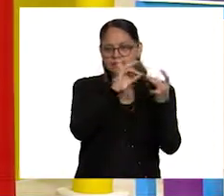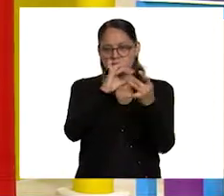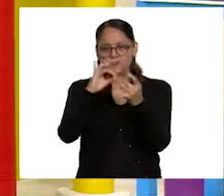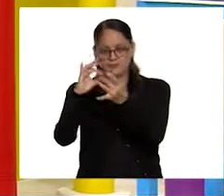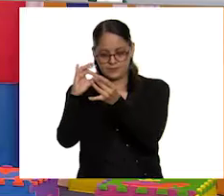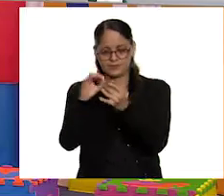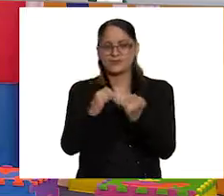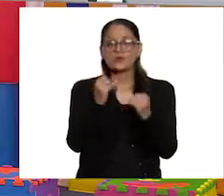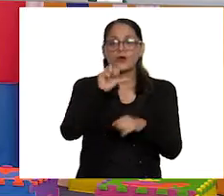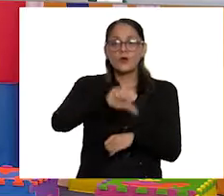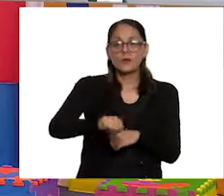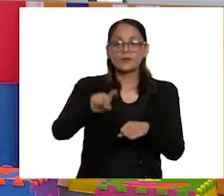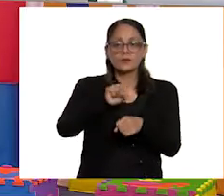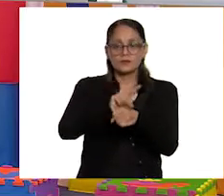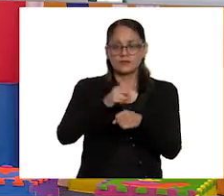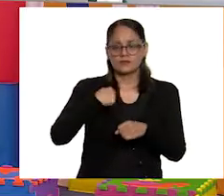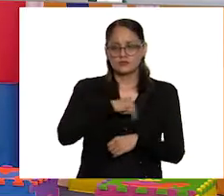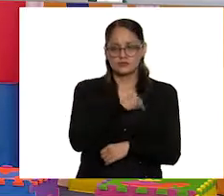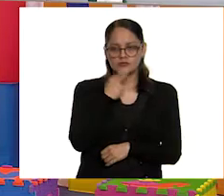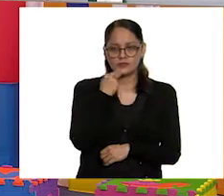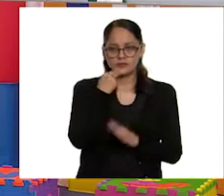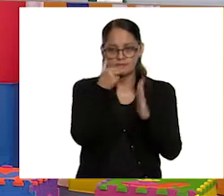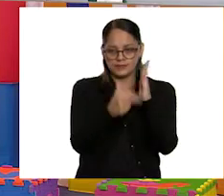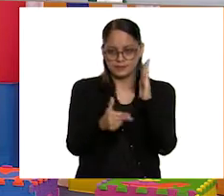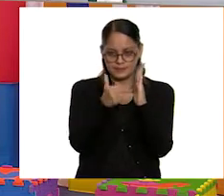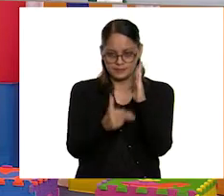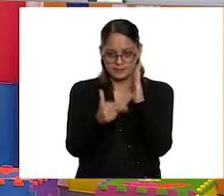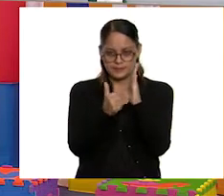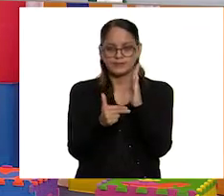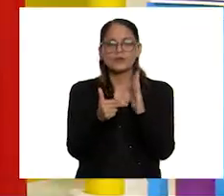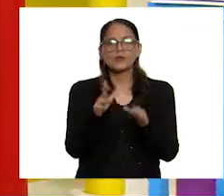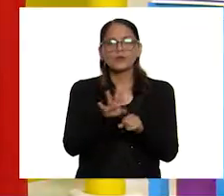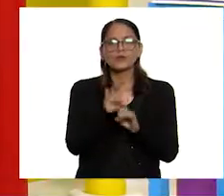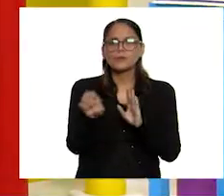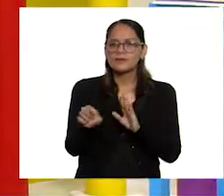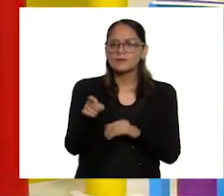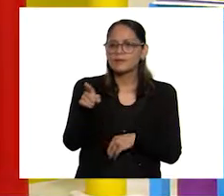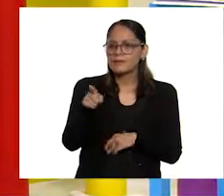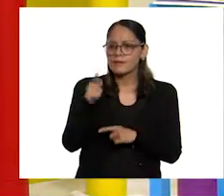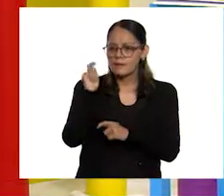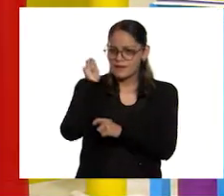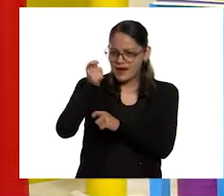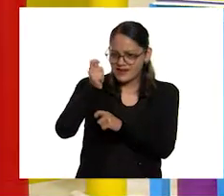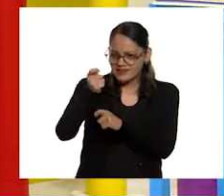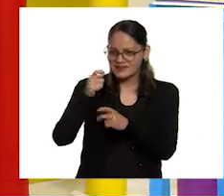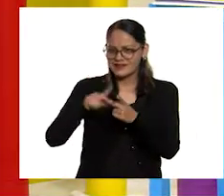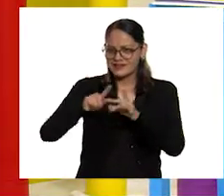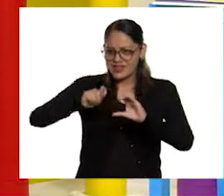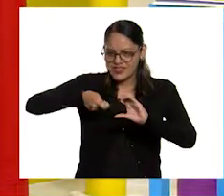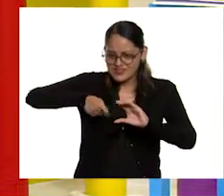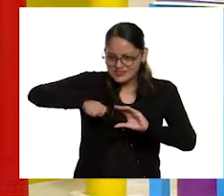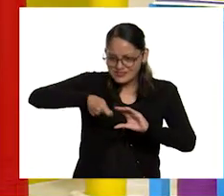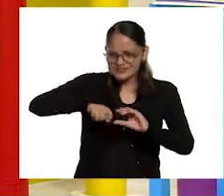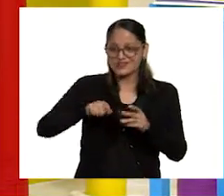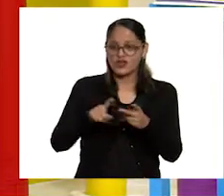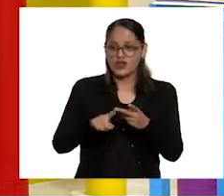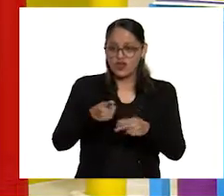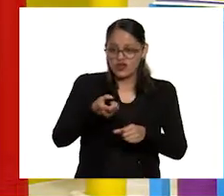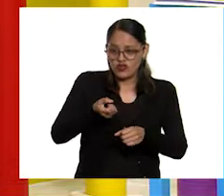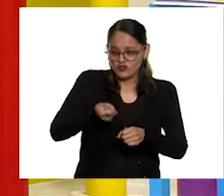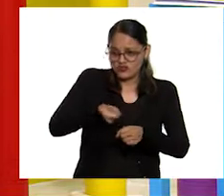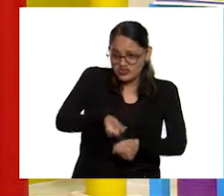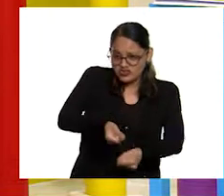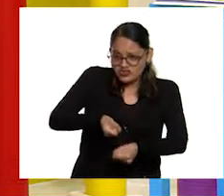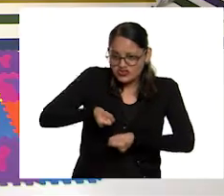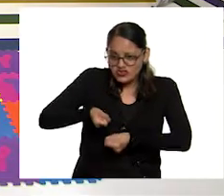hoy vamos a utilizar algunas herramientas. Muy bien, como martillo, desarmador, serrucho.